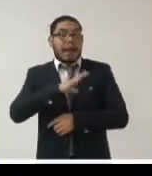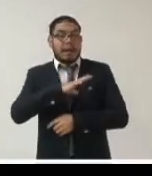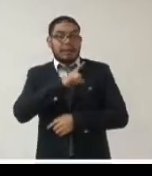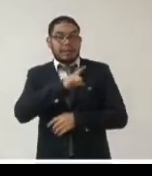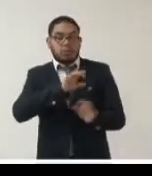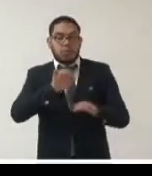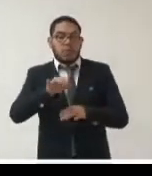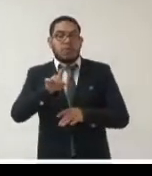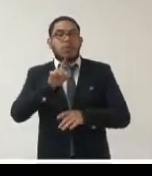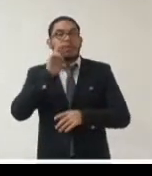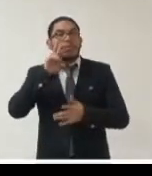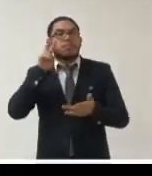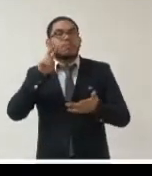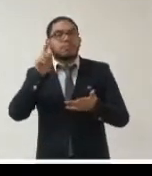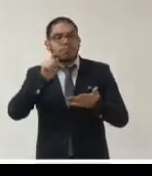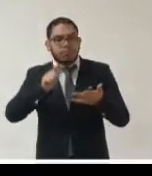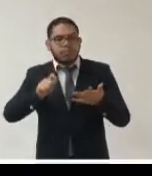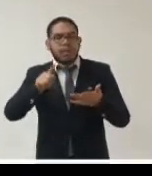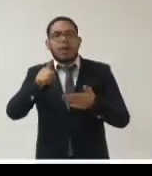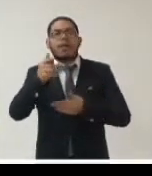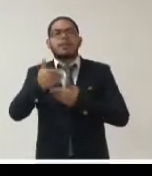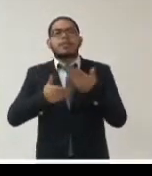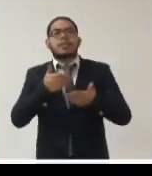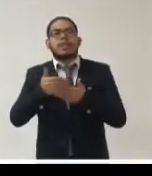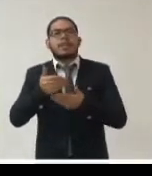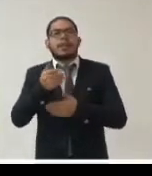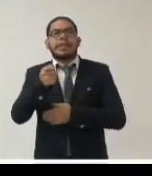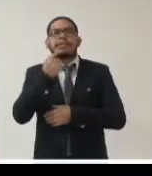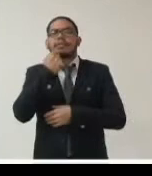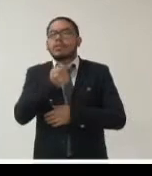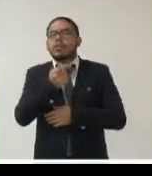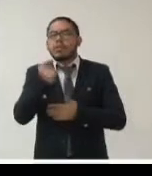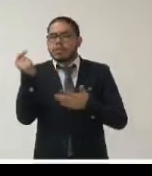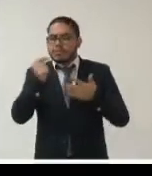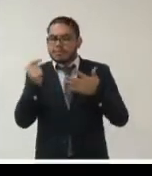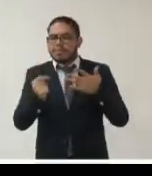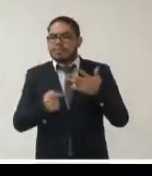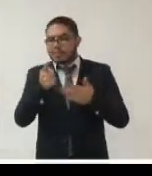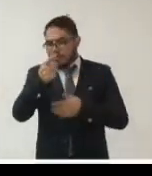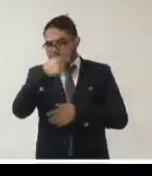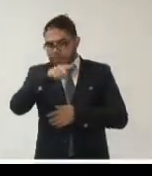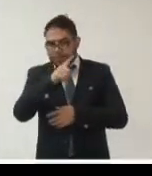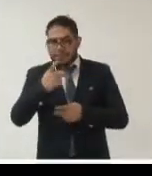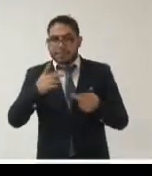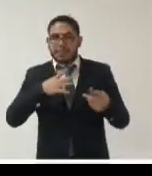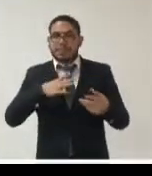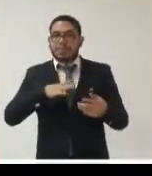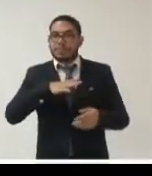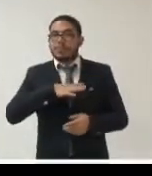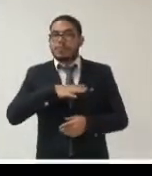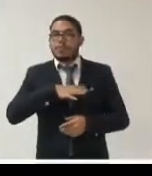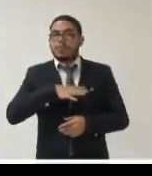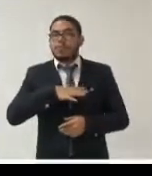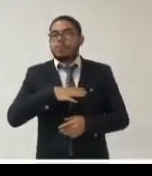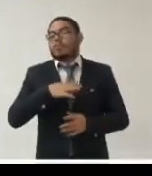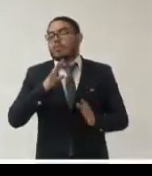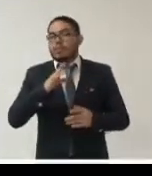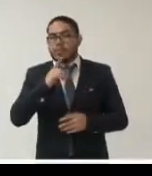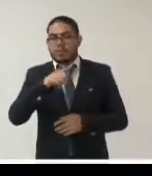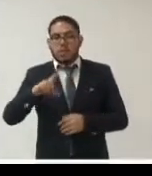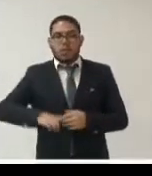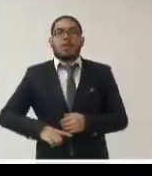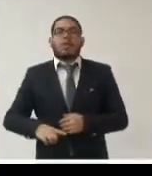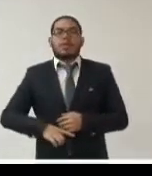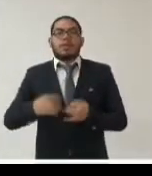directas las llamadas órdenes de bienes y servicios que tienen que alojar cada una de las entidades ¿no? pese a las demoras